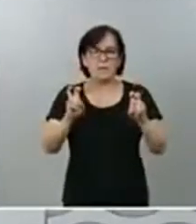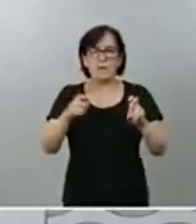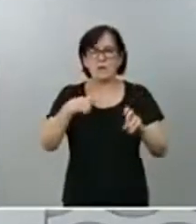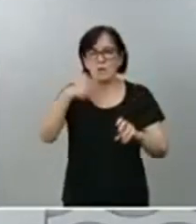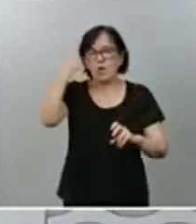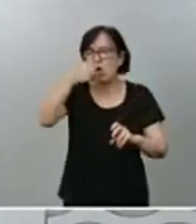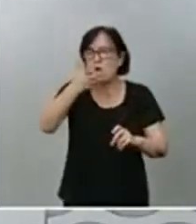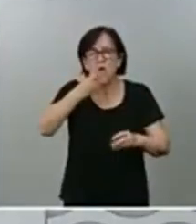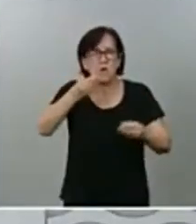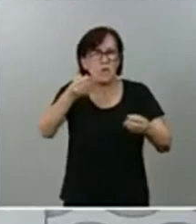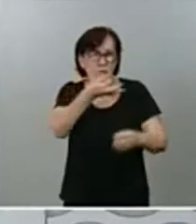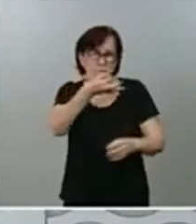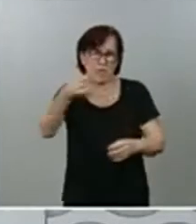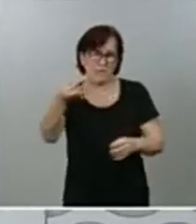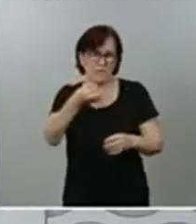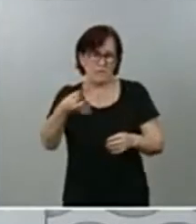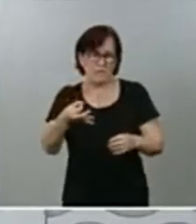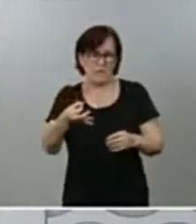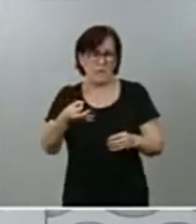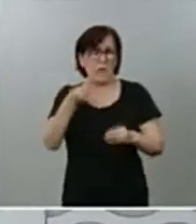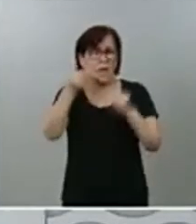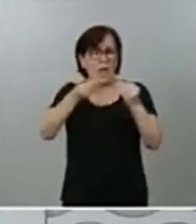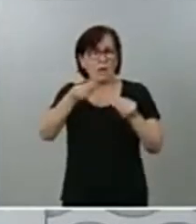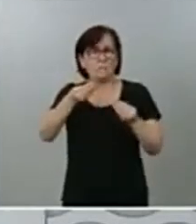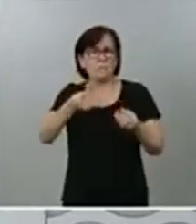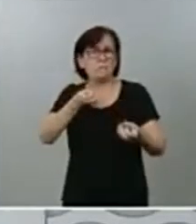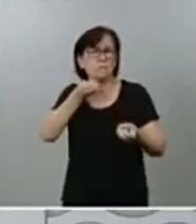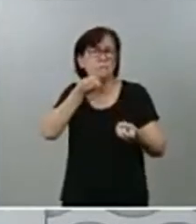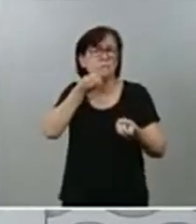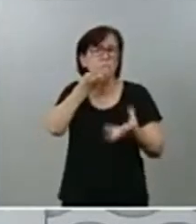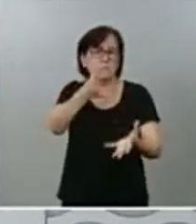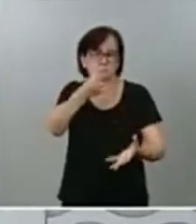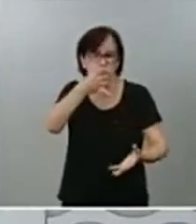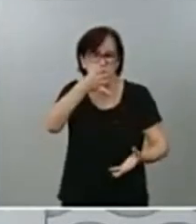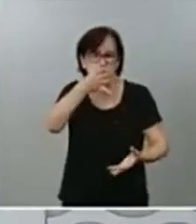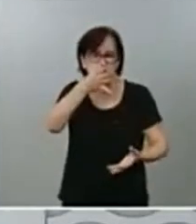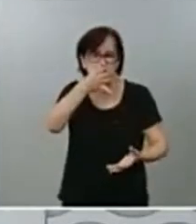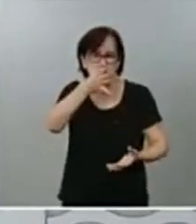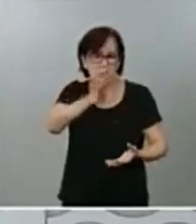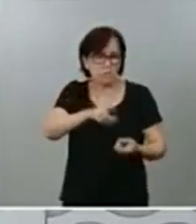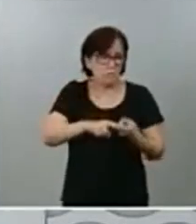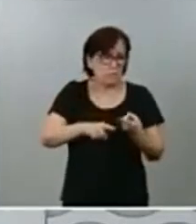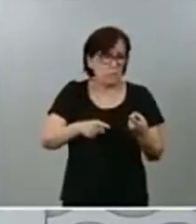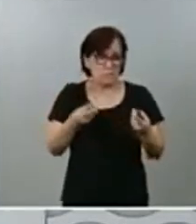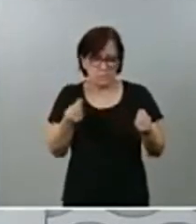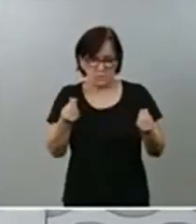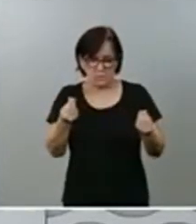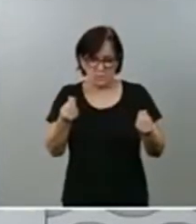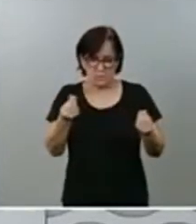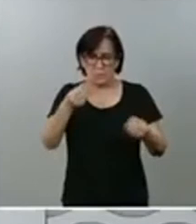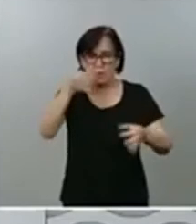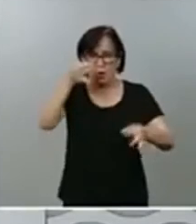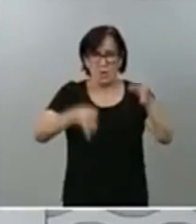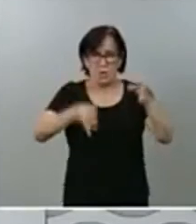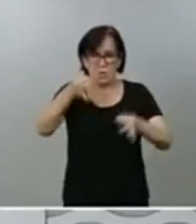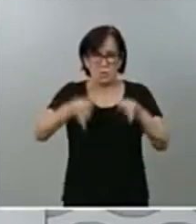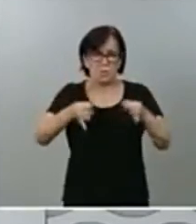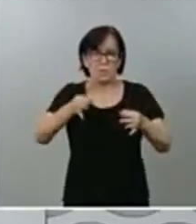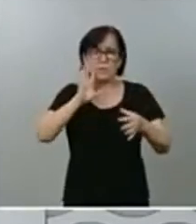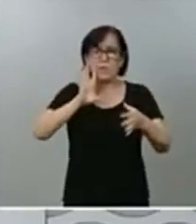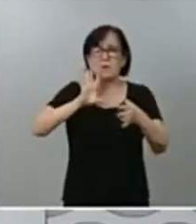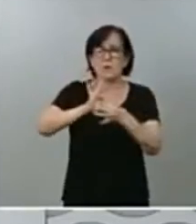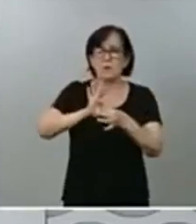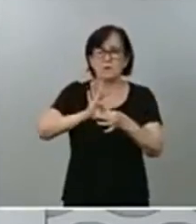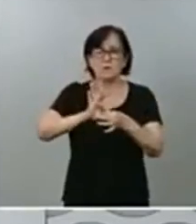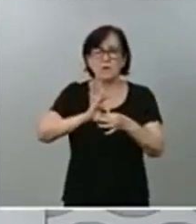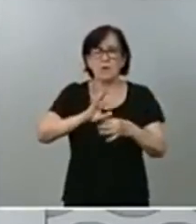perfectamente, que es poner en conocimiento la autoridad judicial que corresponda a la sustración